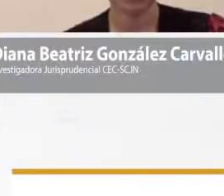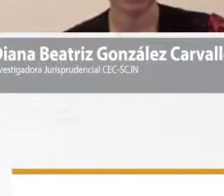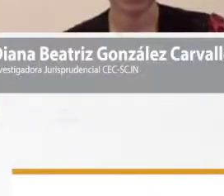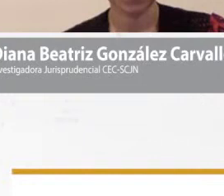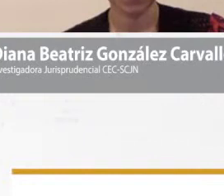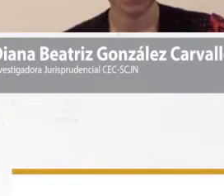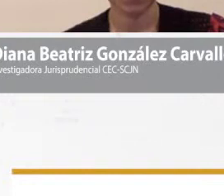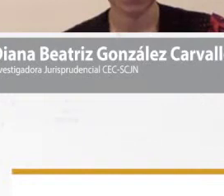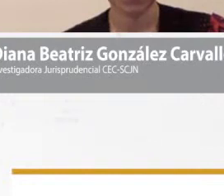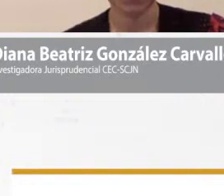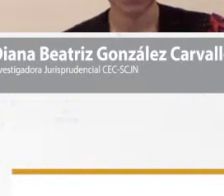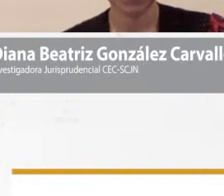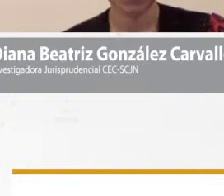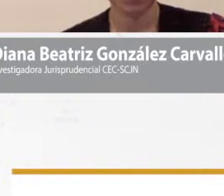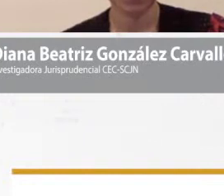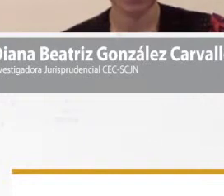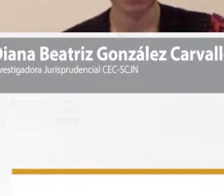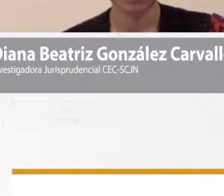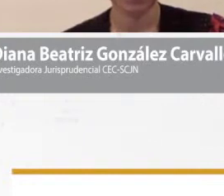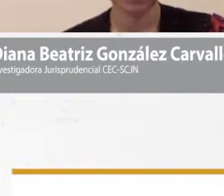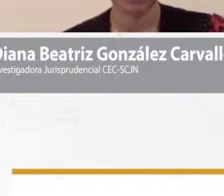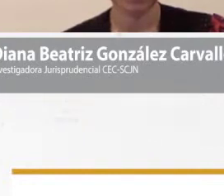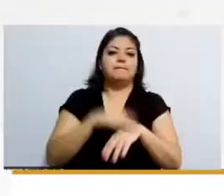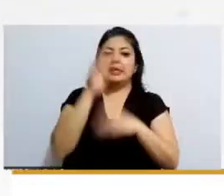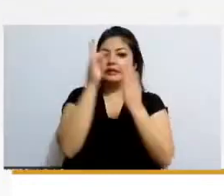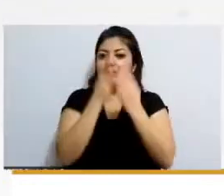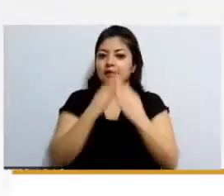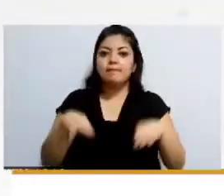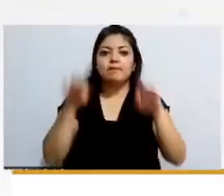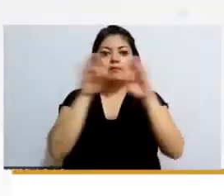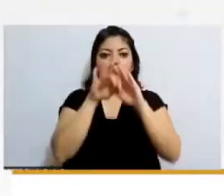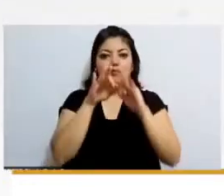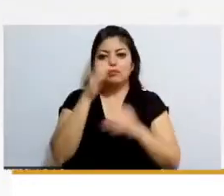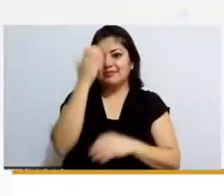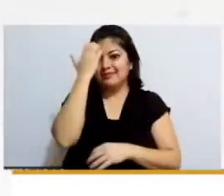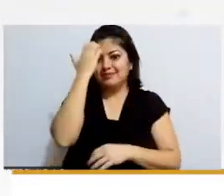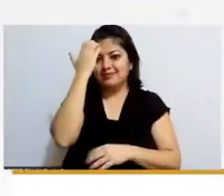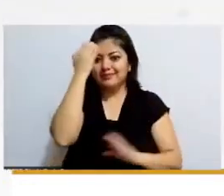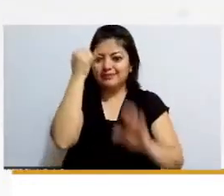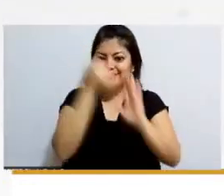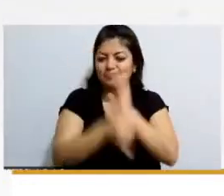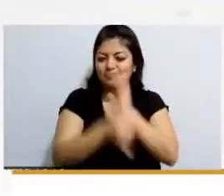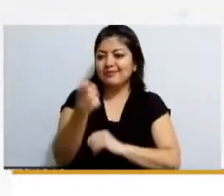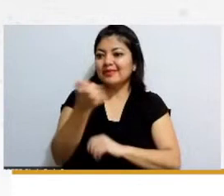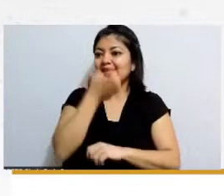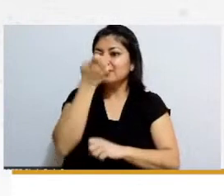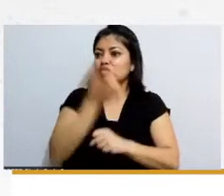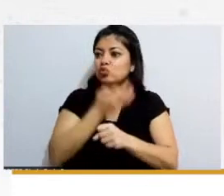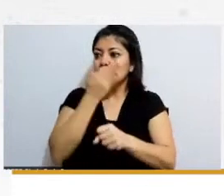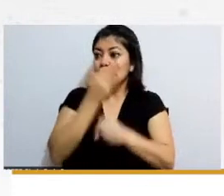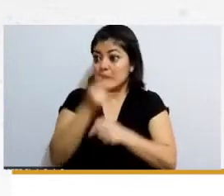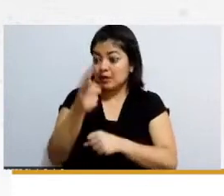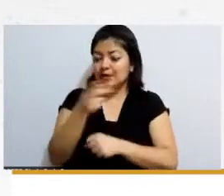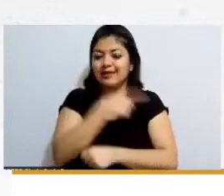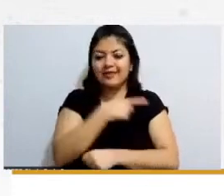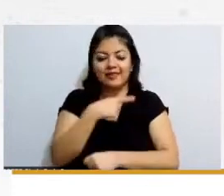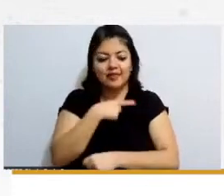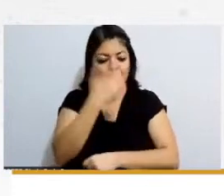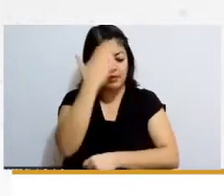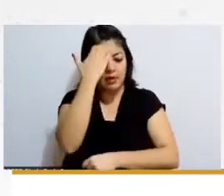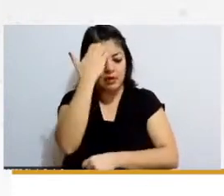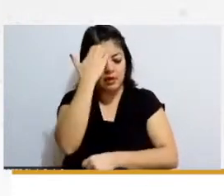importante que se debe de enfocar el estudiante a aprender cómo es este razonamiento